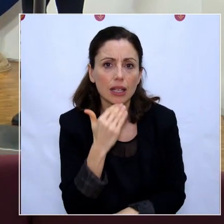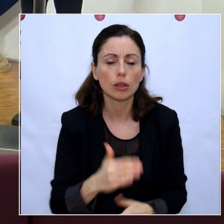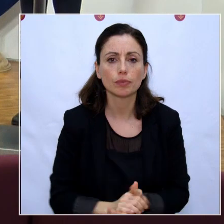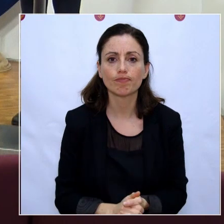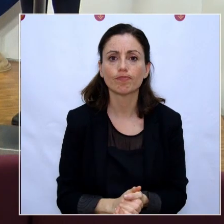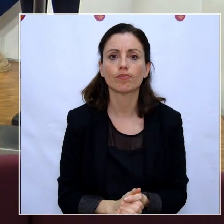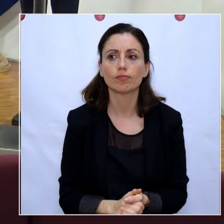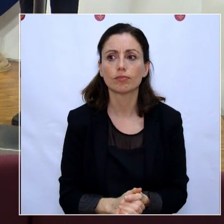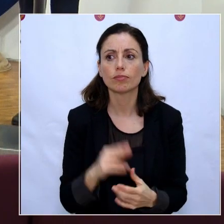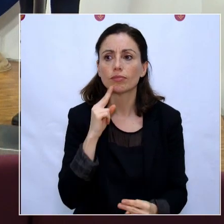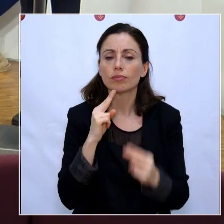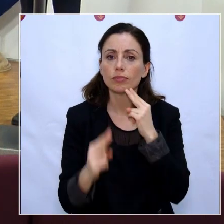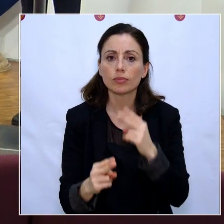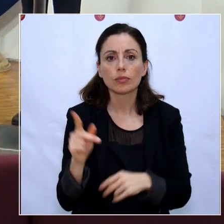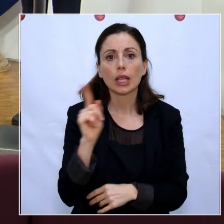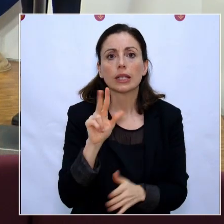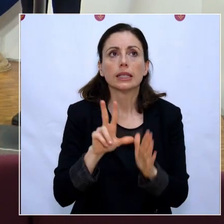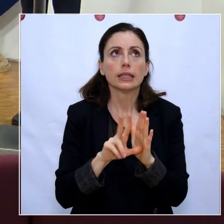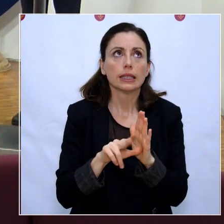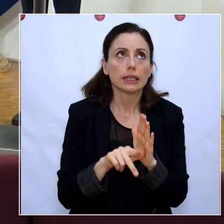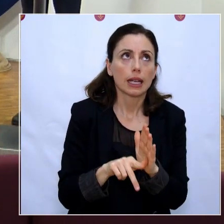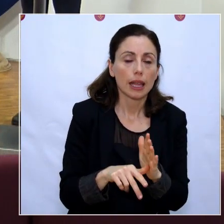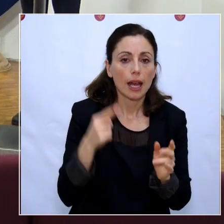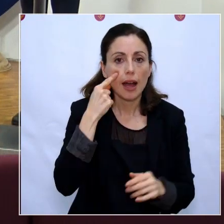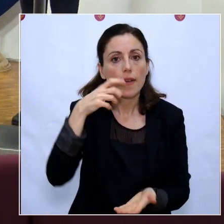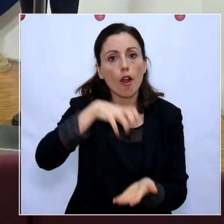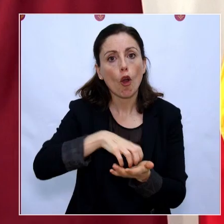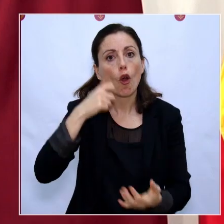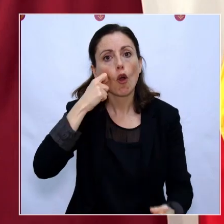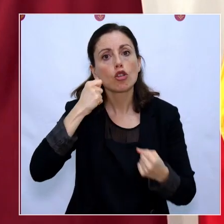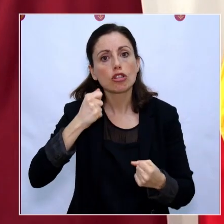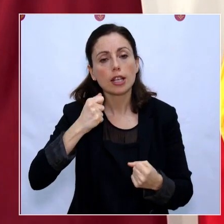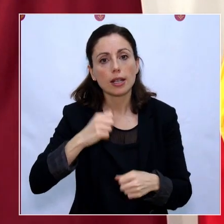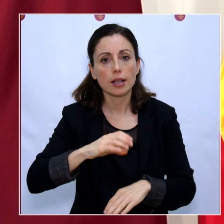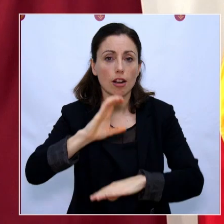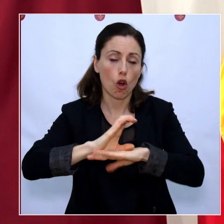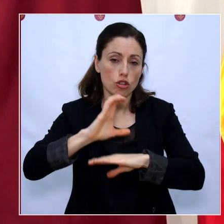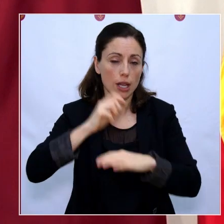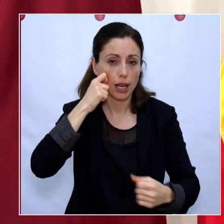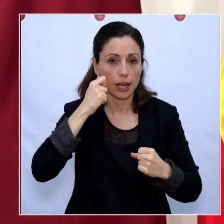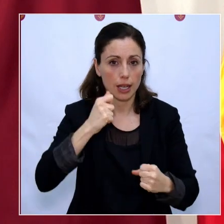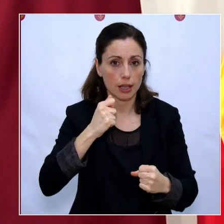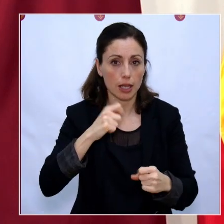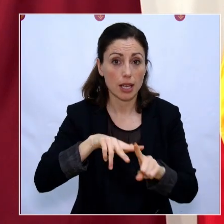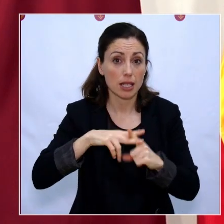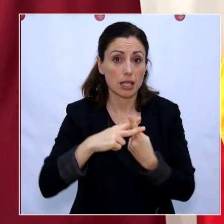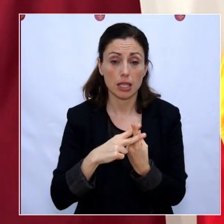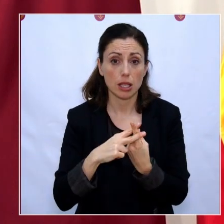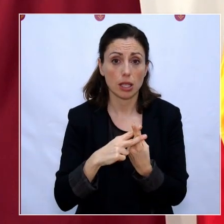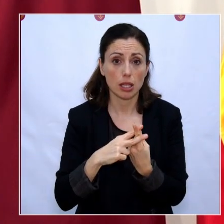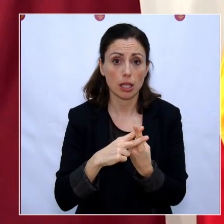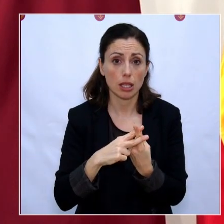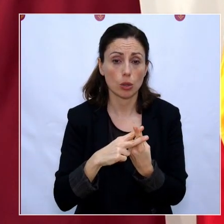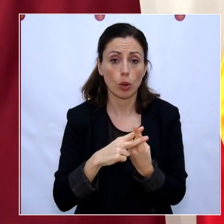No, no consideramos que haya sido tarde. La Consejería de Salud ha hecho frente a la situación sanitaria de las